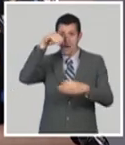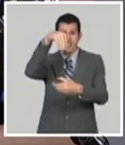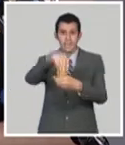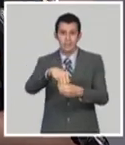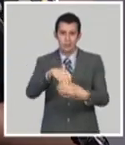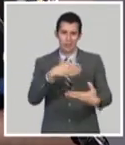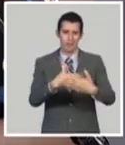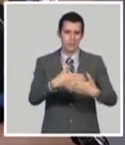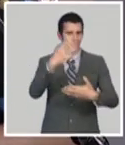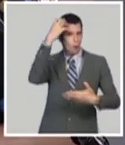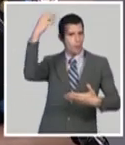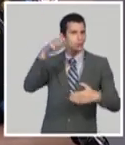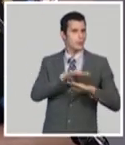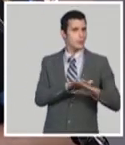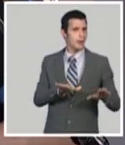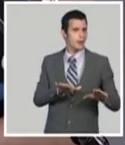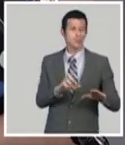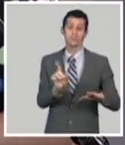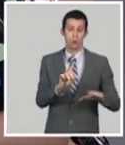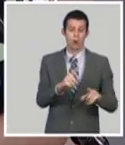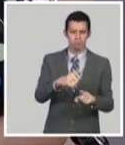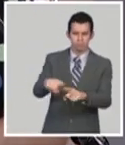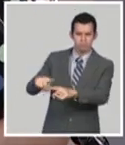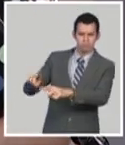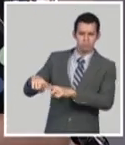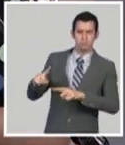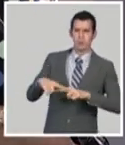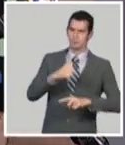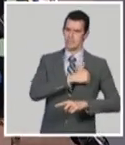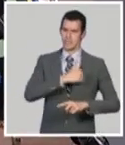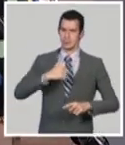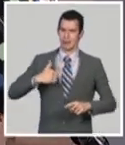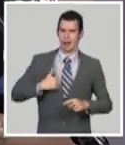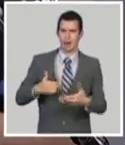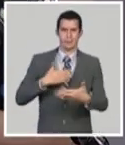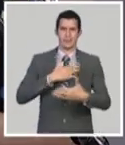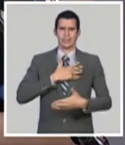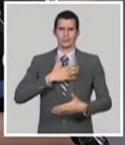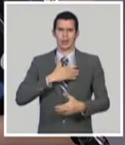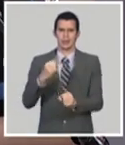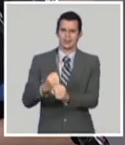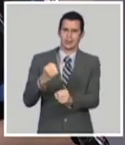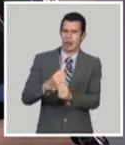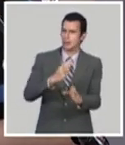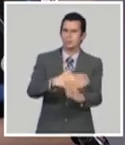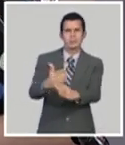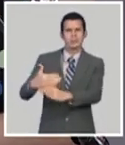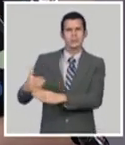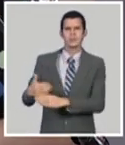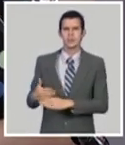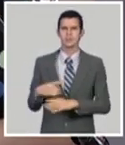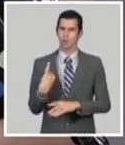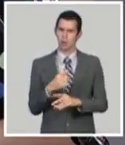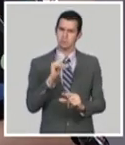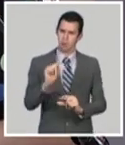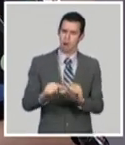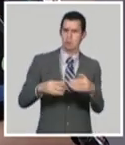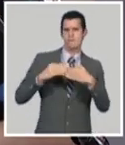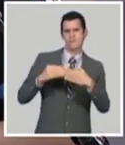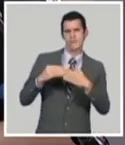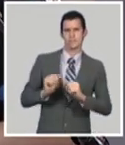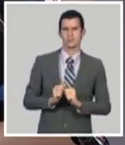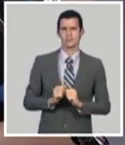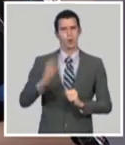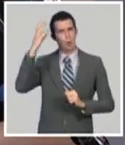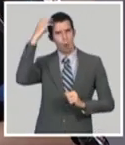formas de gestión no estatal y creemos que tiene que ser de conocimiento. Por ejemplo,